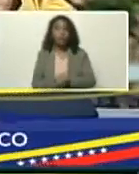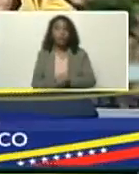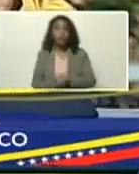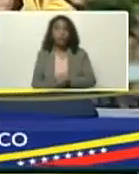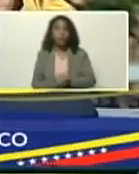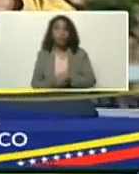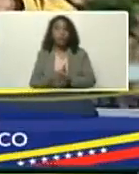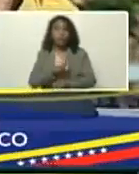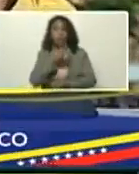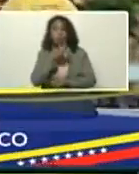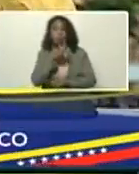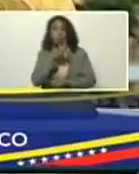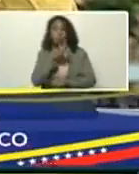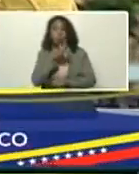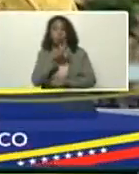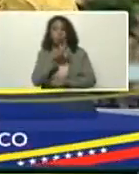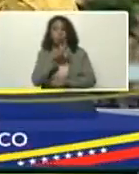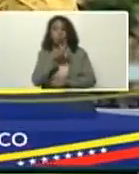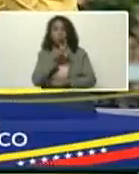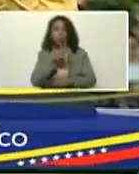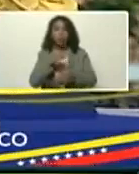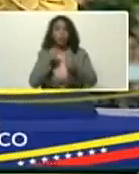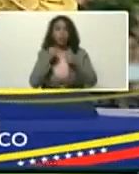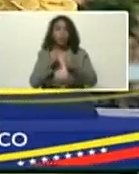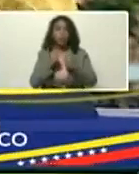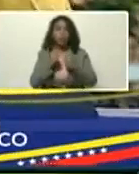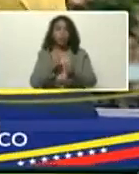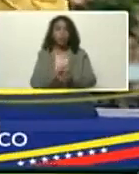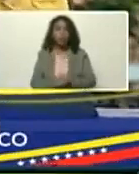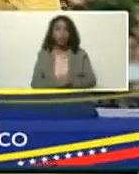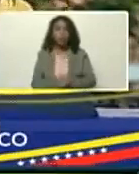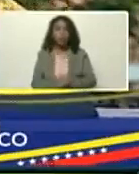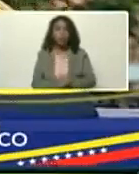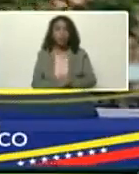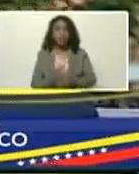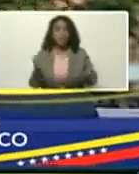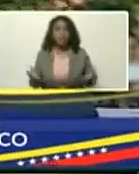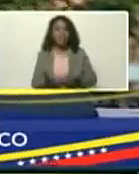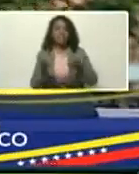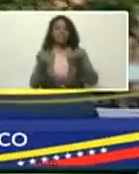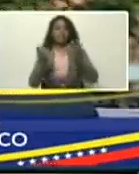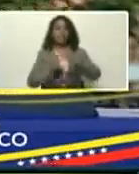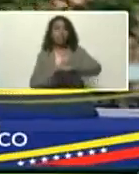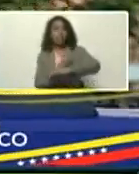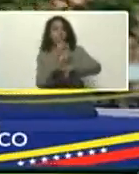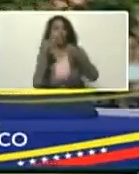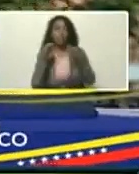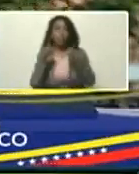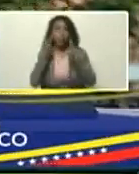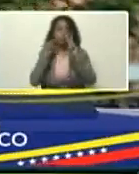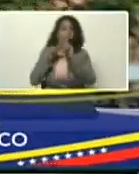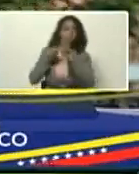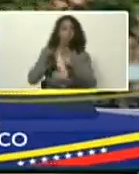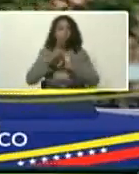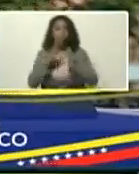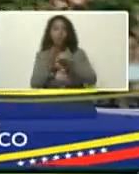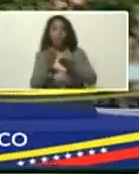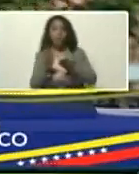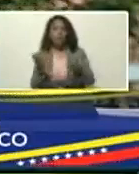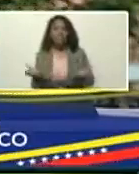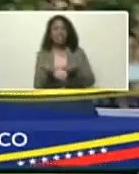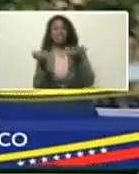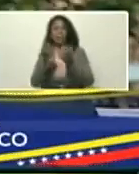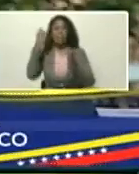abominables, e infernales, incendios forestales, forestales que vemos en el mundo, que queman